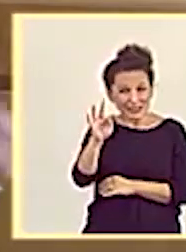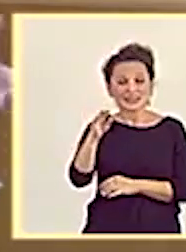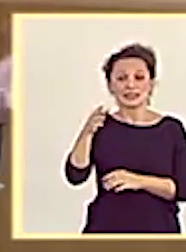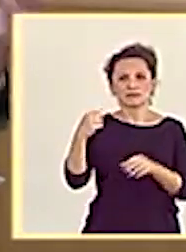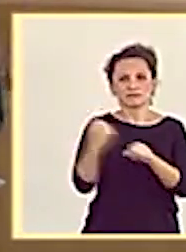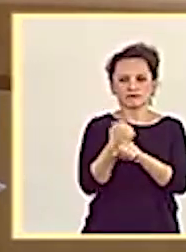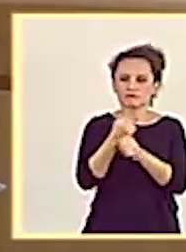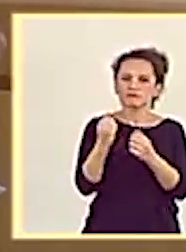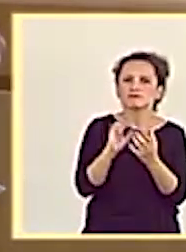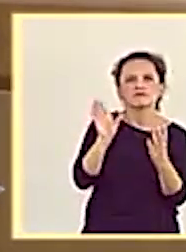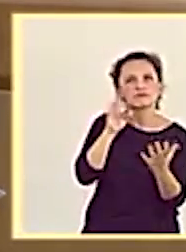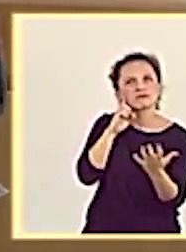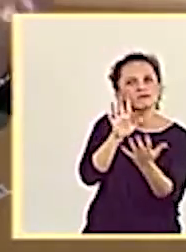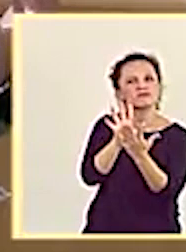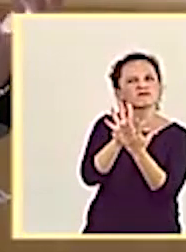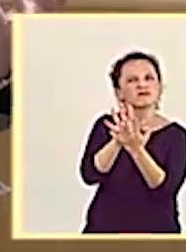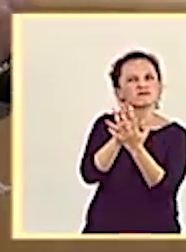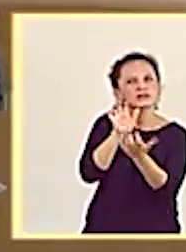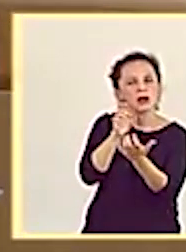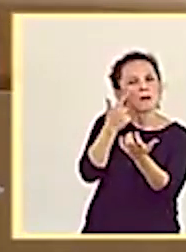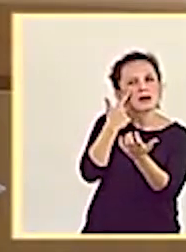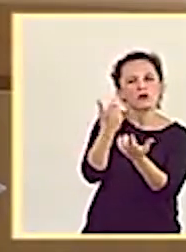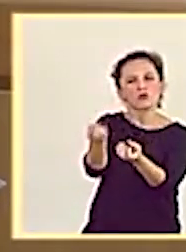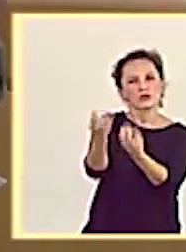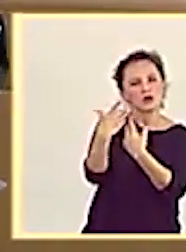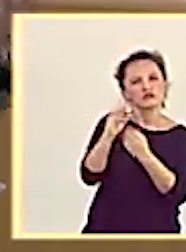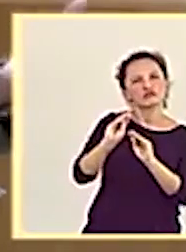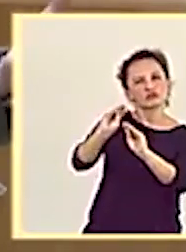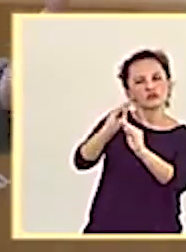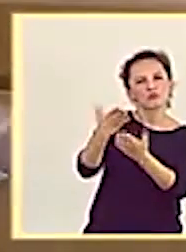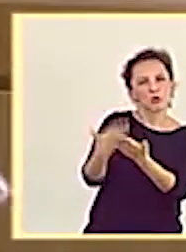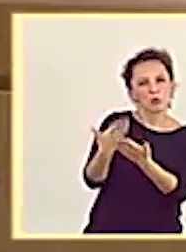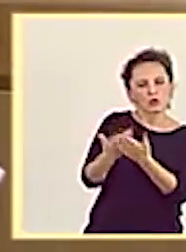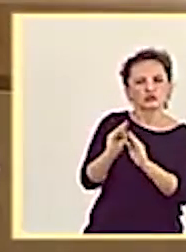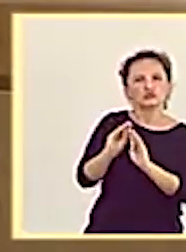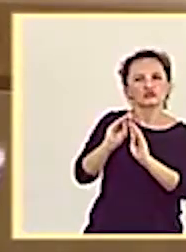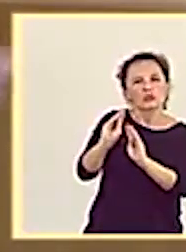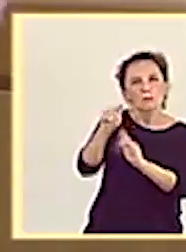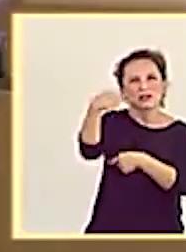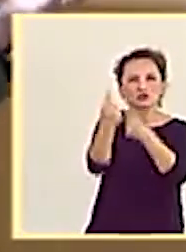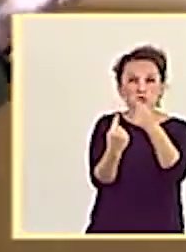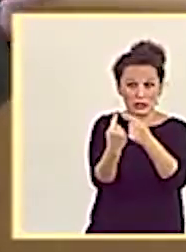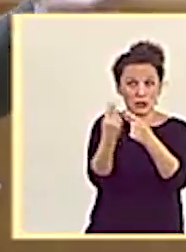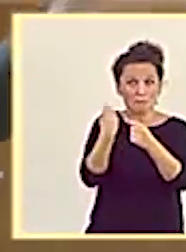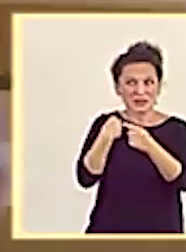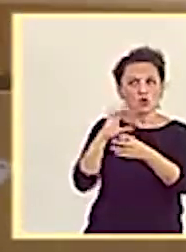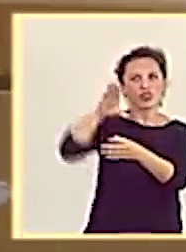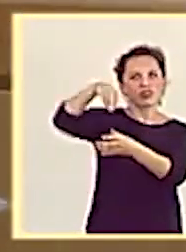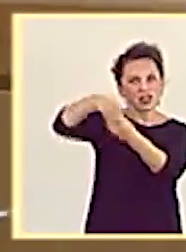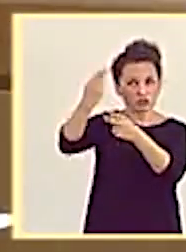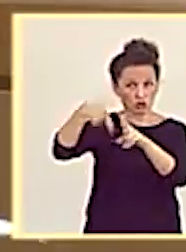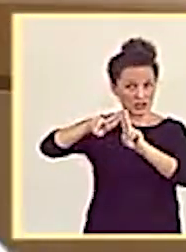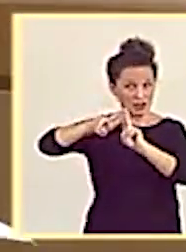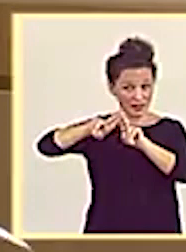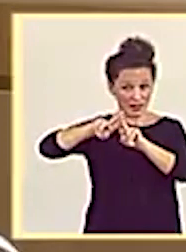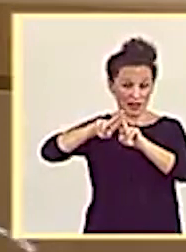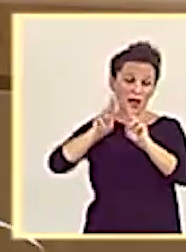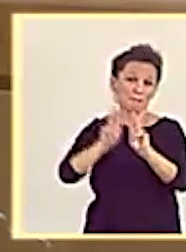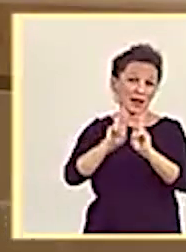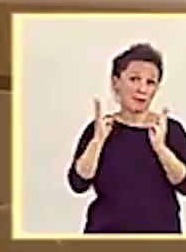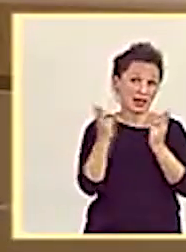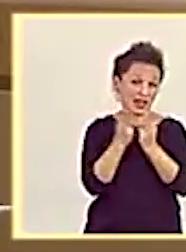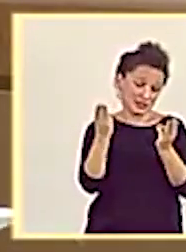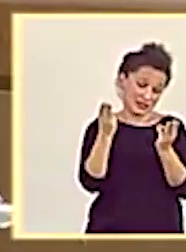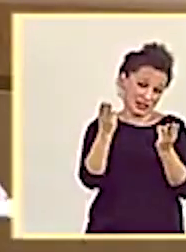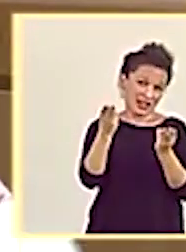una reunión para entender también cuál era su propuesta desde las competencias y del presupuesto de la propia Generalitat instado por el Parlamento de Cataluña